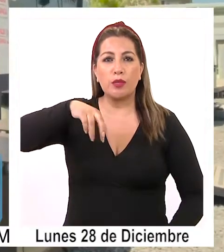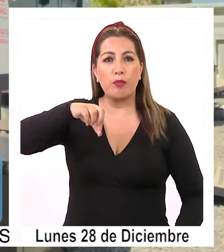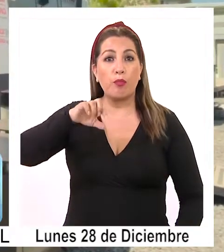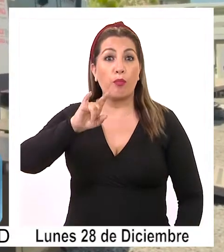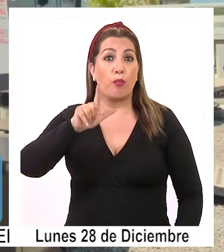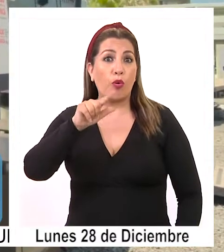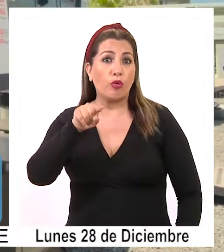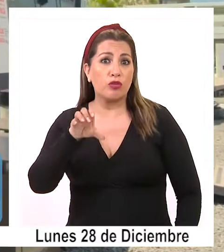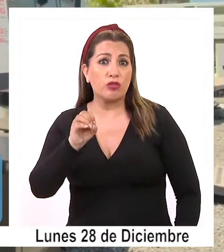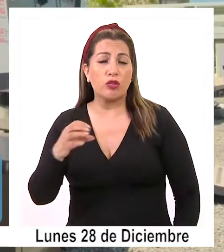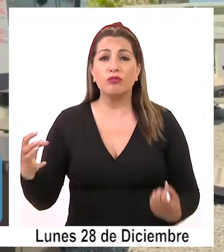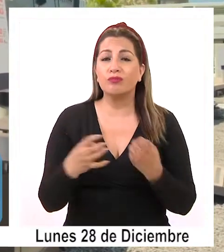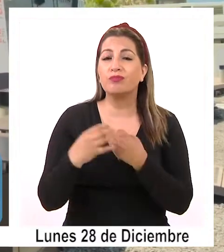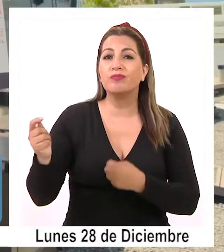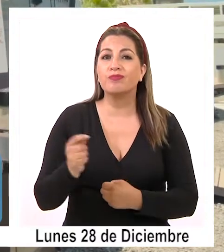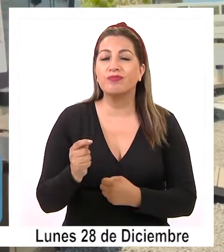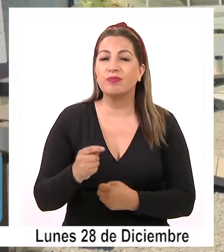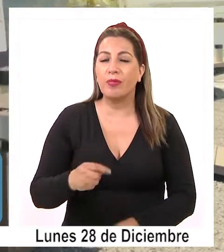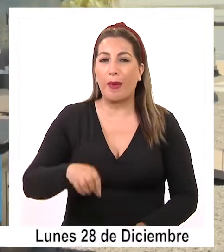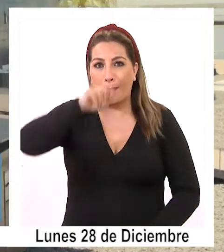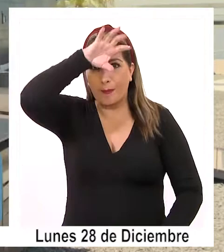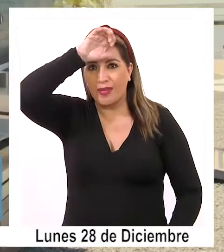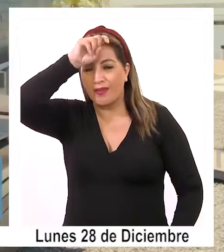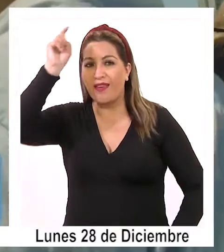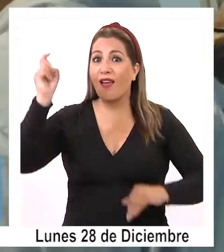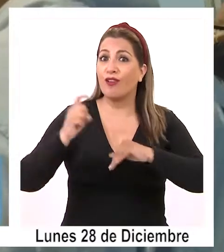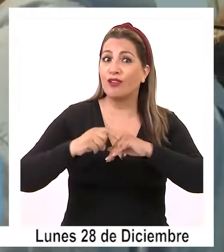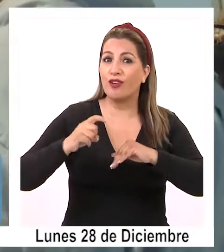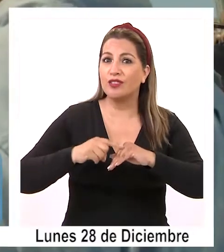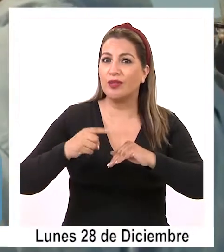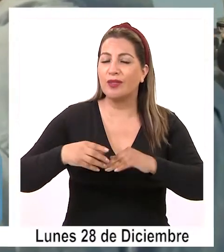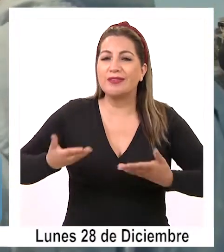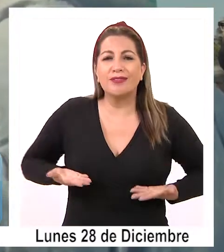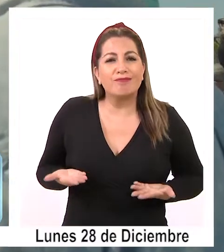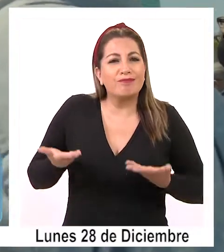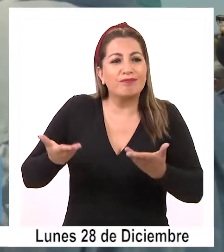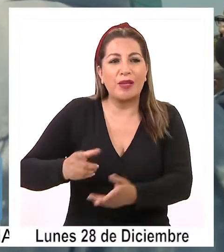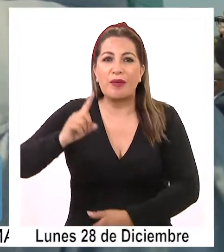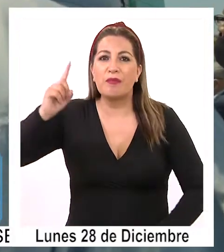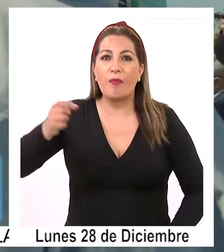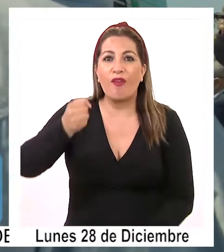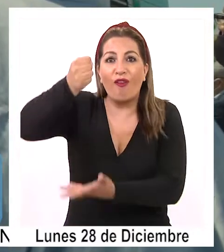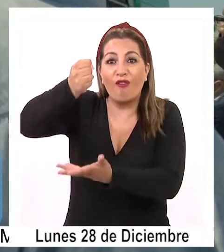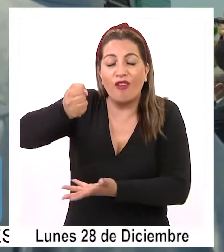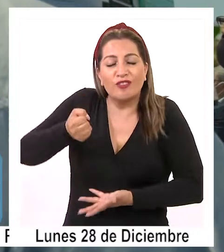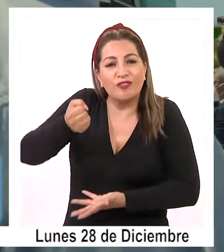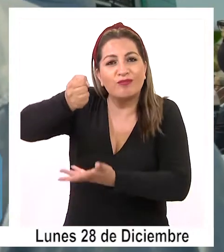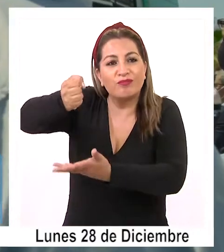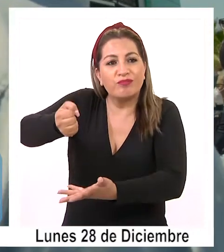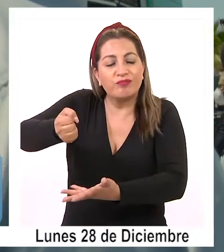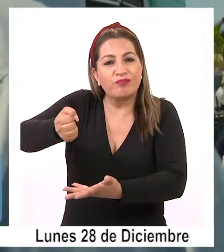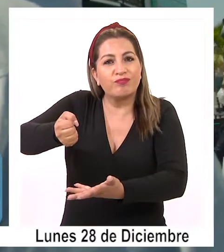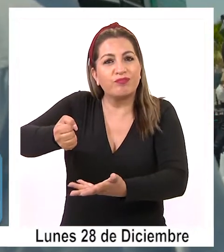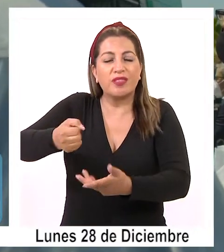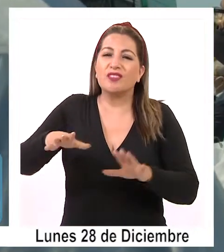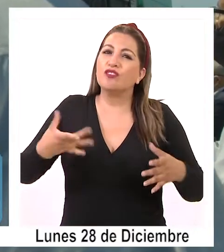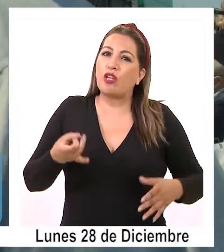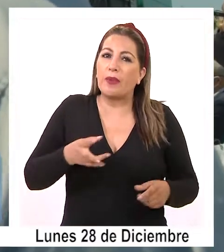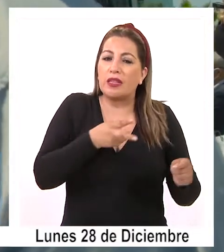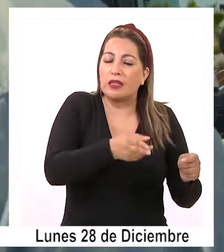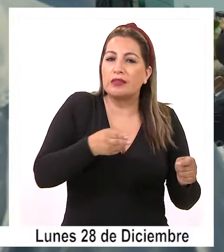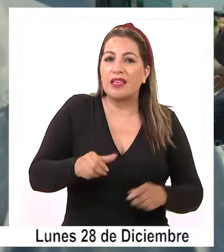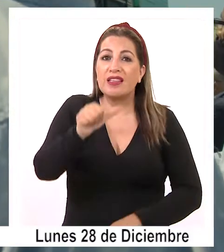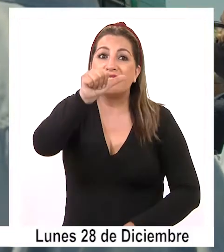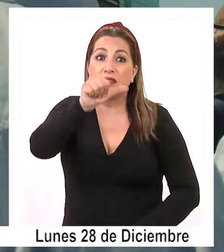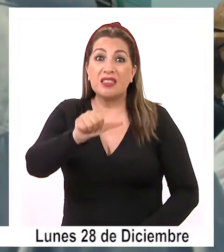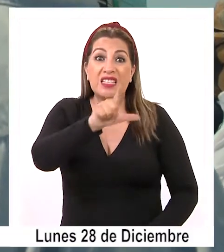Tarapacá, la compañía minera Doña Inés de Coyahuasi hizo entrega de los primeros fondos de manera simbólica a